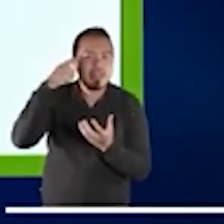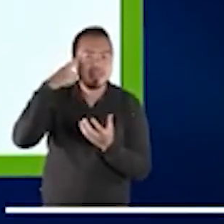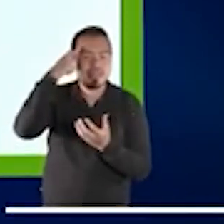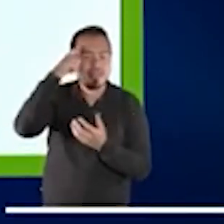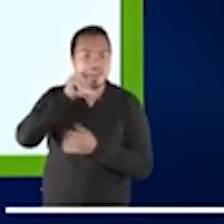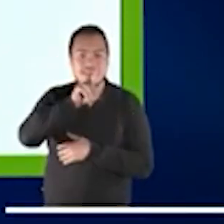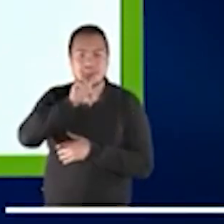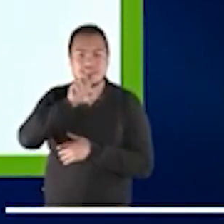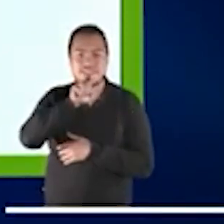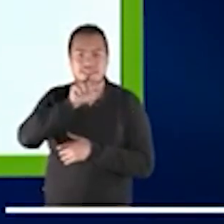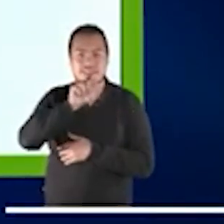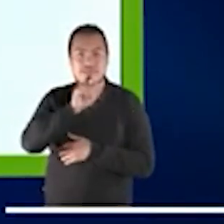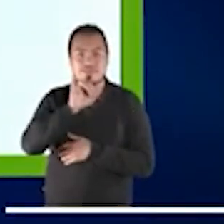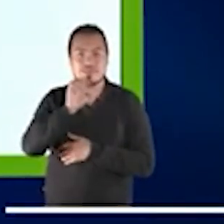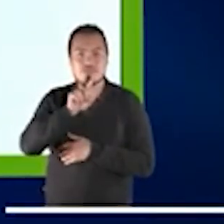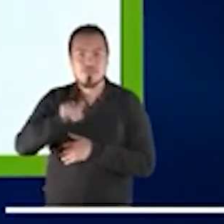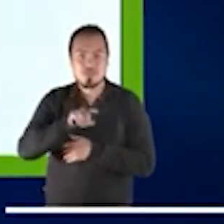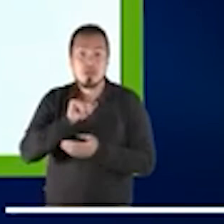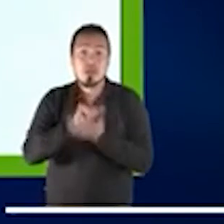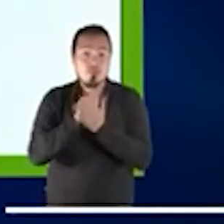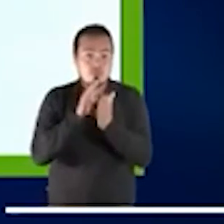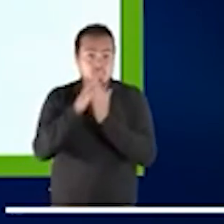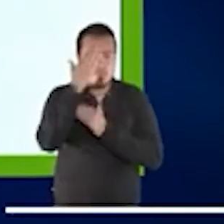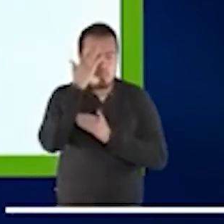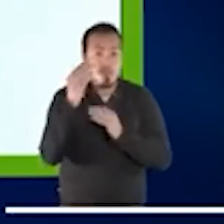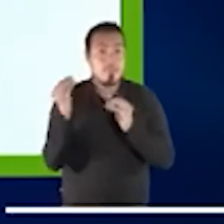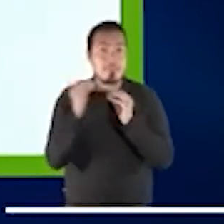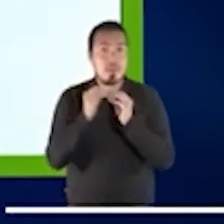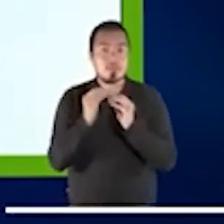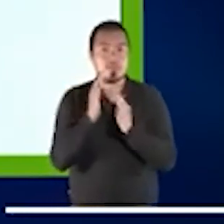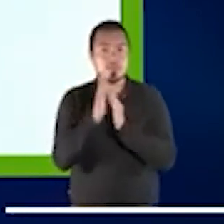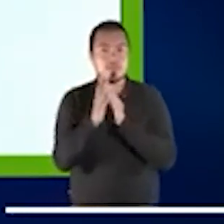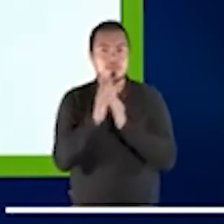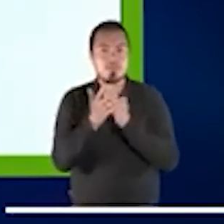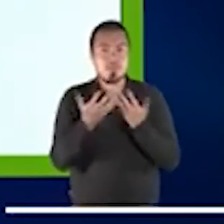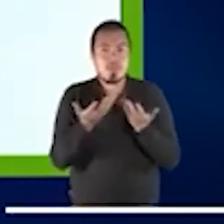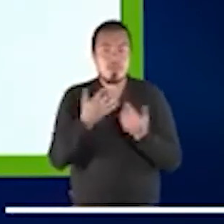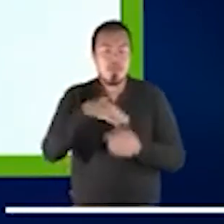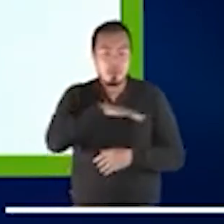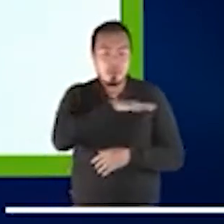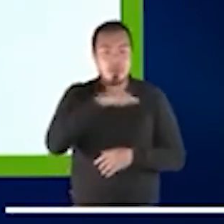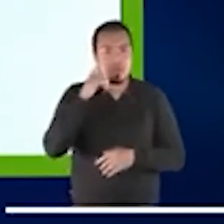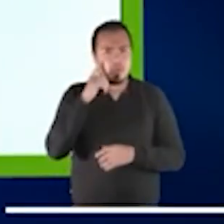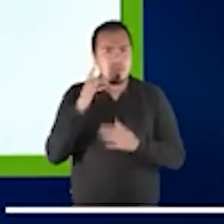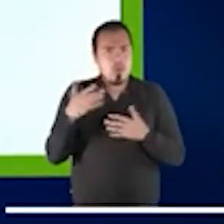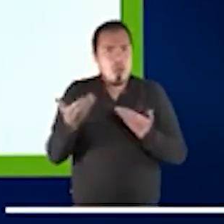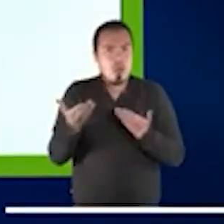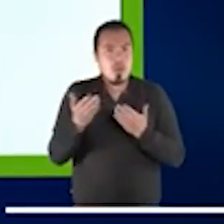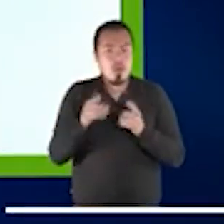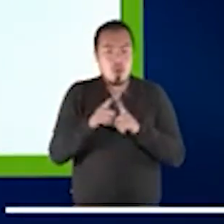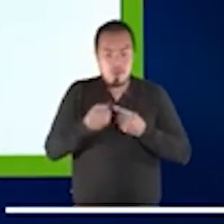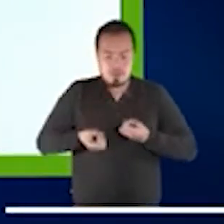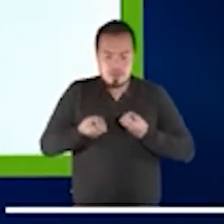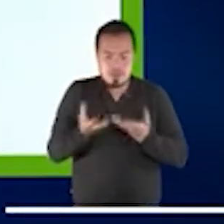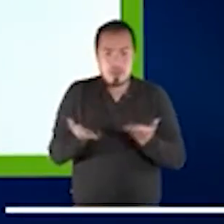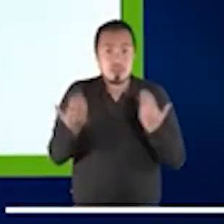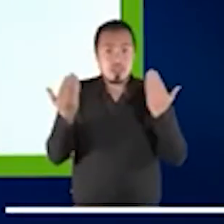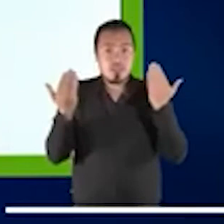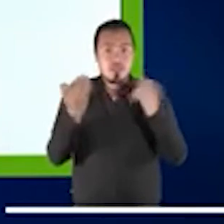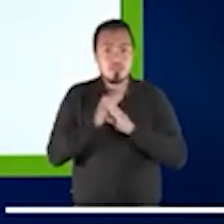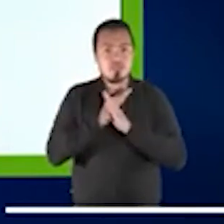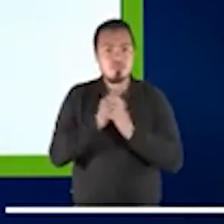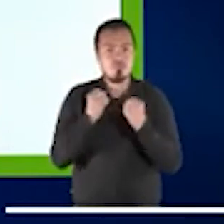que de un lado, por ejemplo, es la parte que tú decías también, Cédric, antes, cómo garantizar la seguridad, la